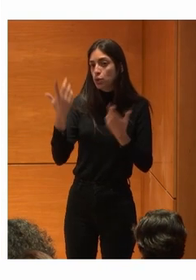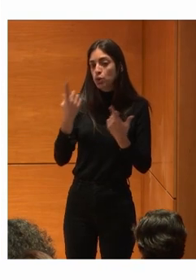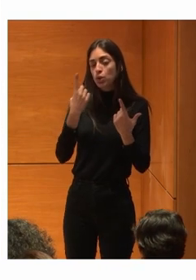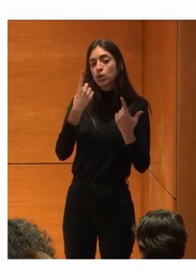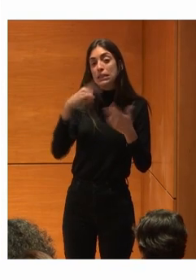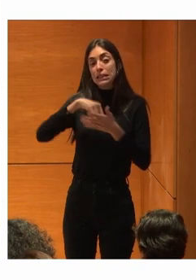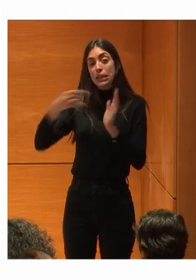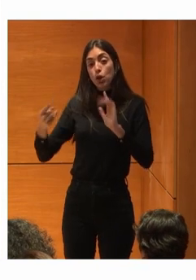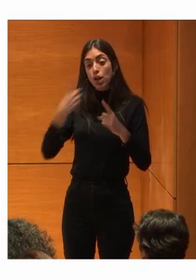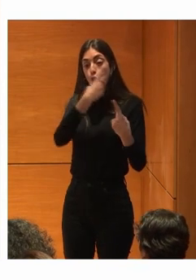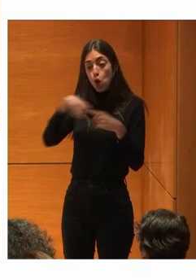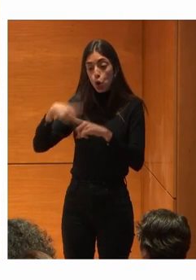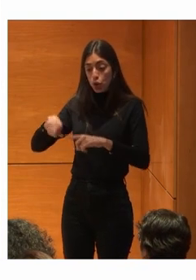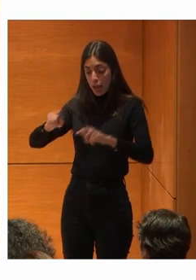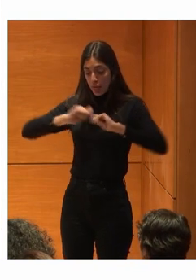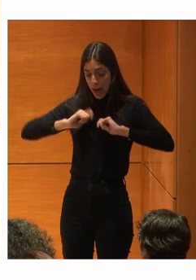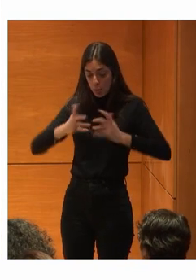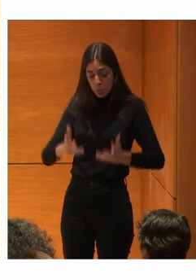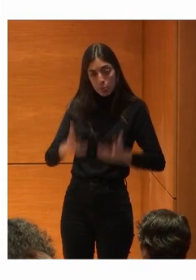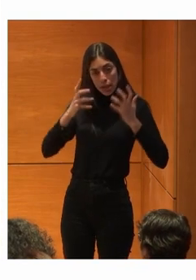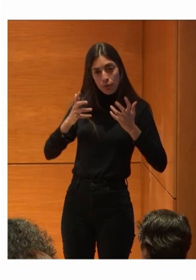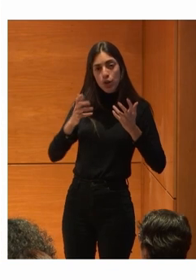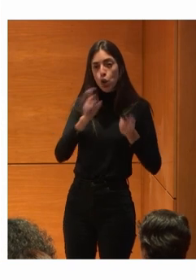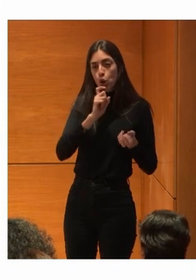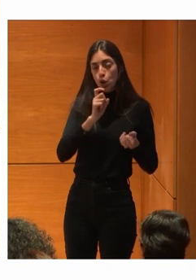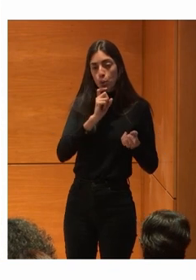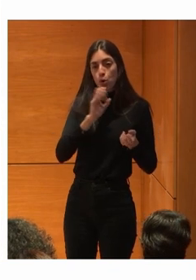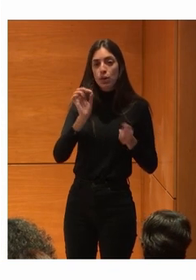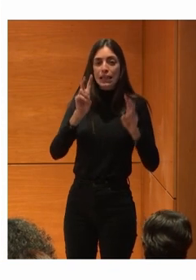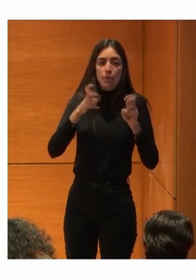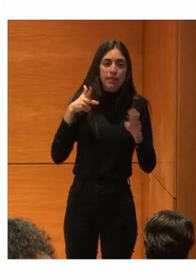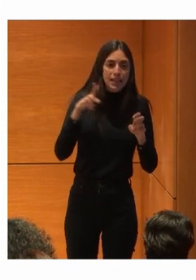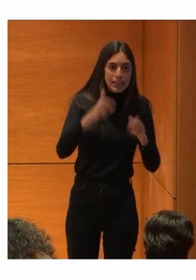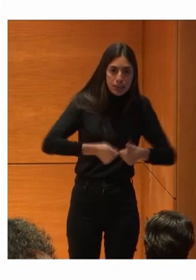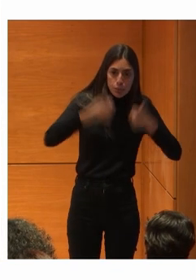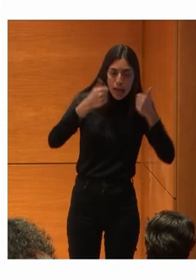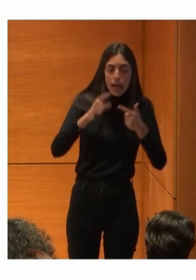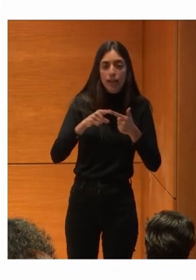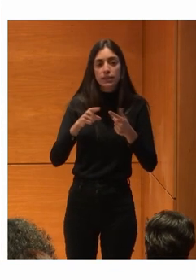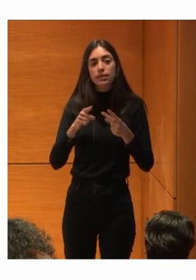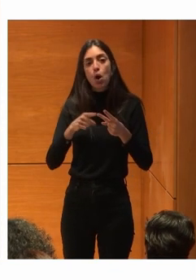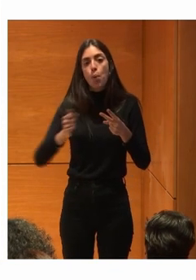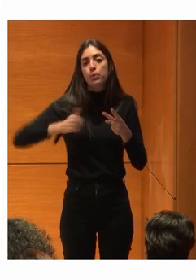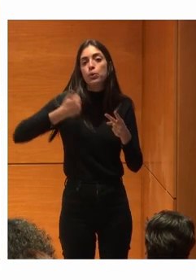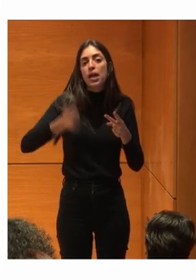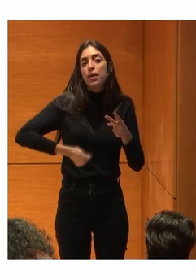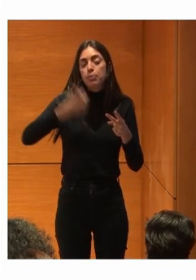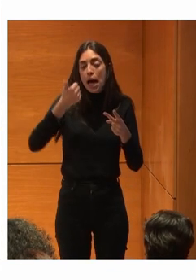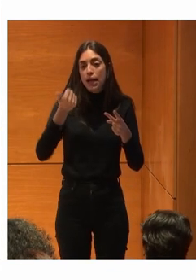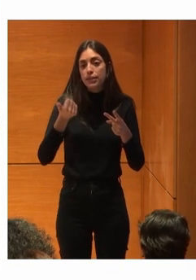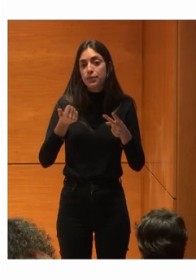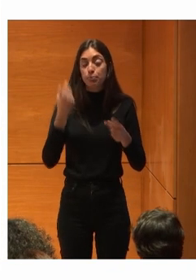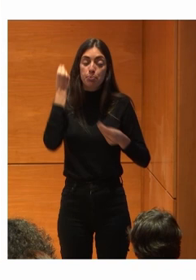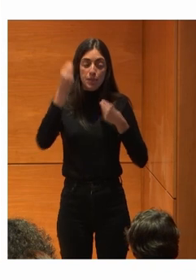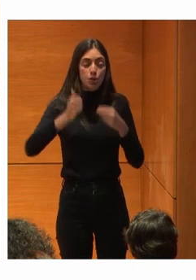Suponernos Un beneficio En términos De más derechos Más oportunidades Sobre todo